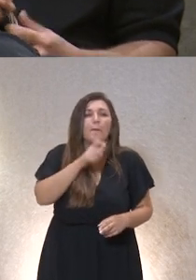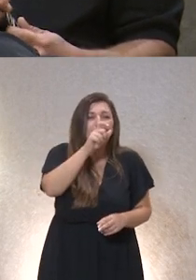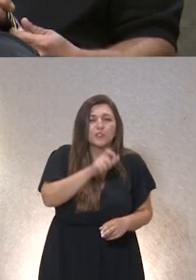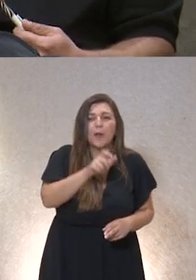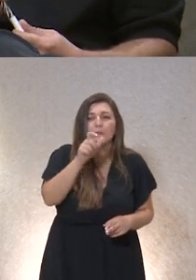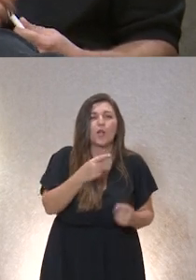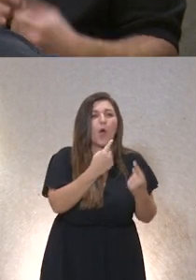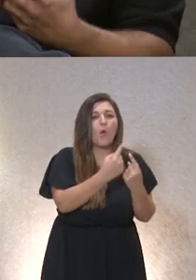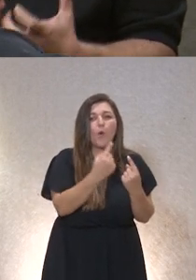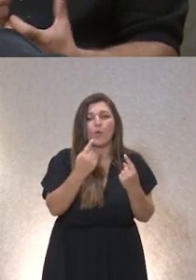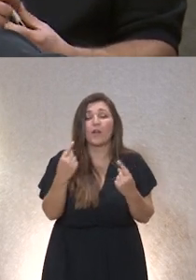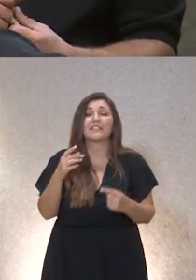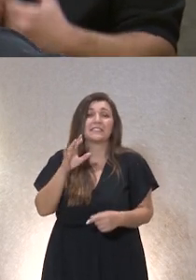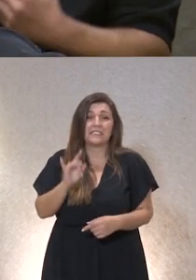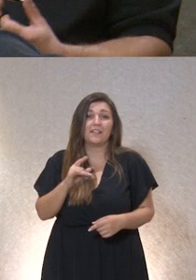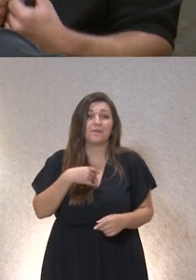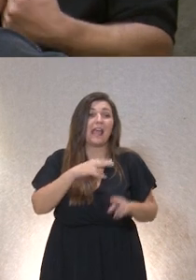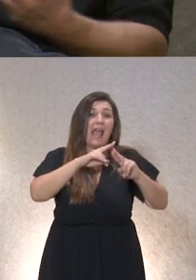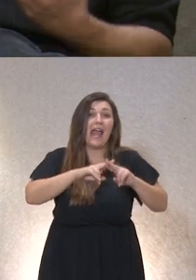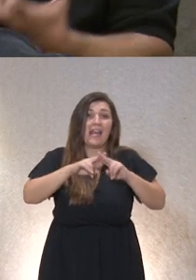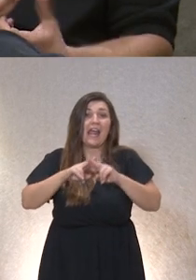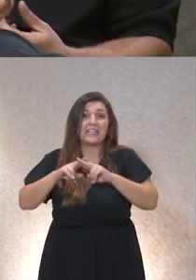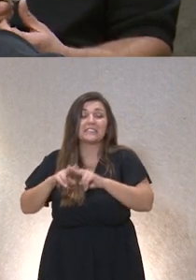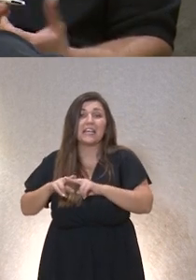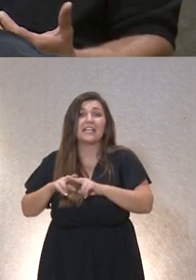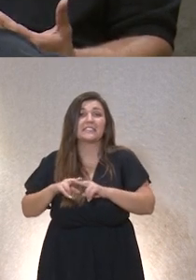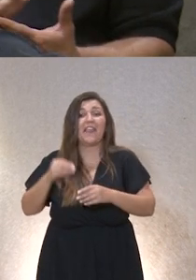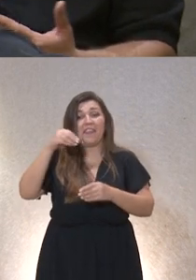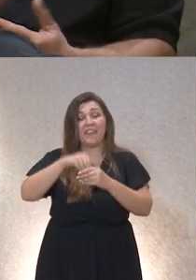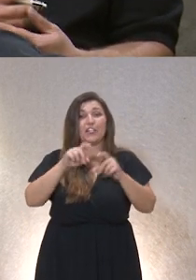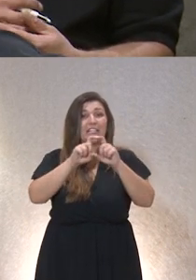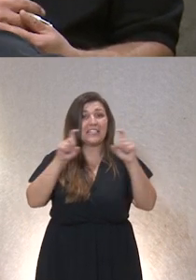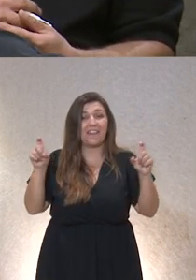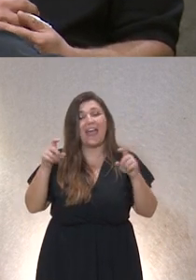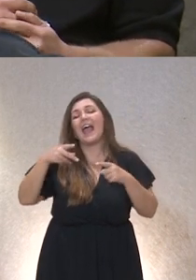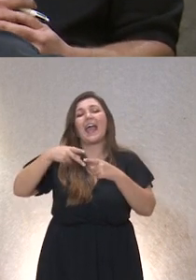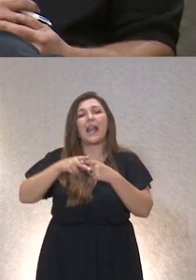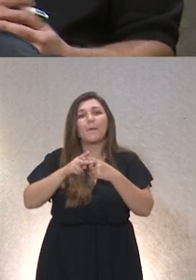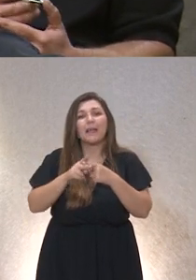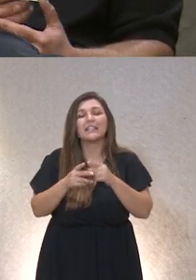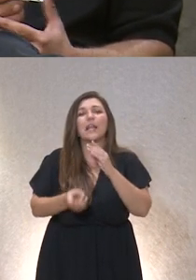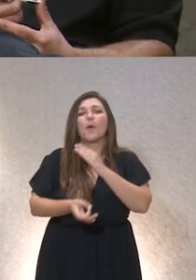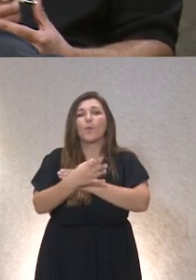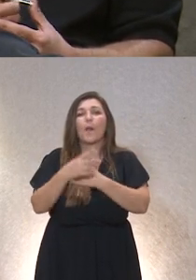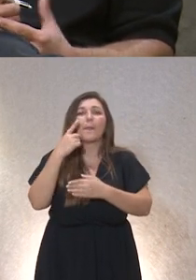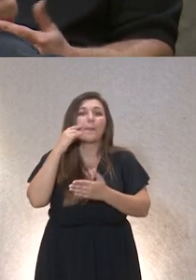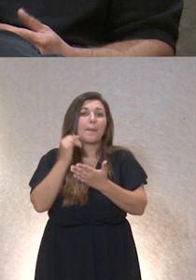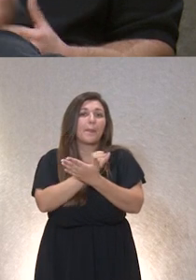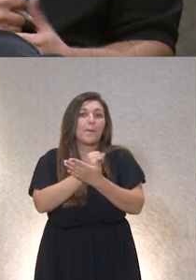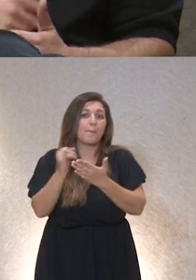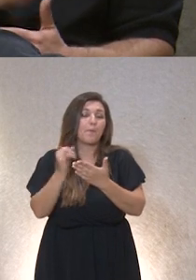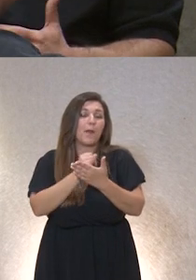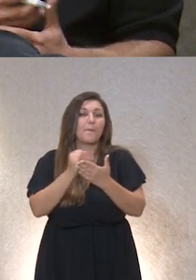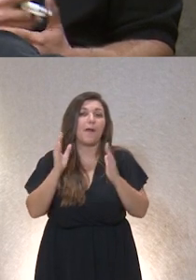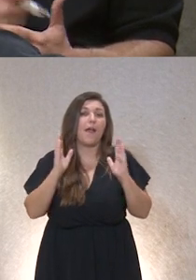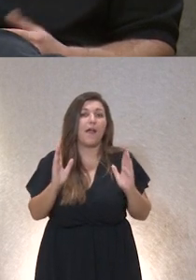quizá Hay que hacer un análisis se puede hacer un análisis a nivel de entidad con una herramienta que ha surgido a través del pilotaje de reducción de restricciones